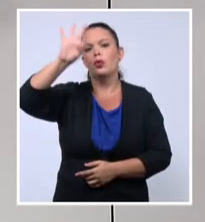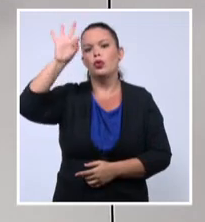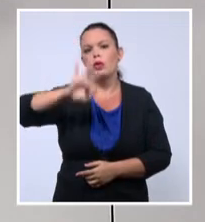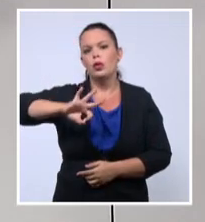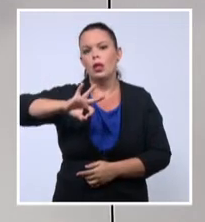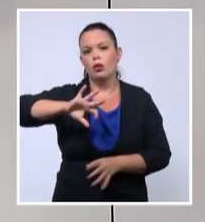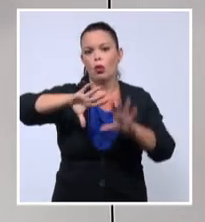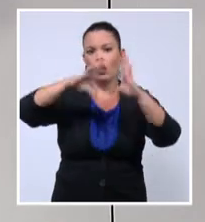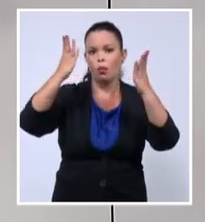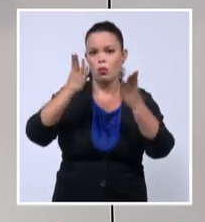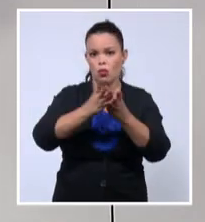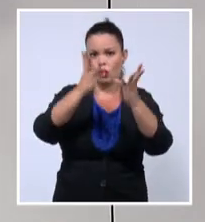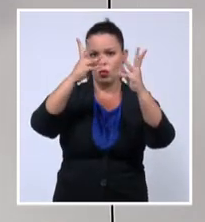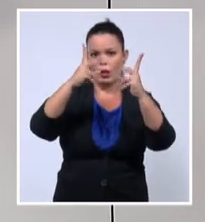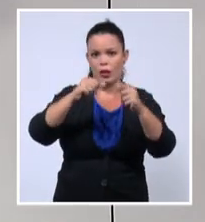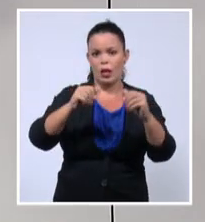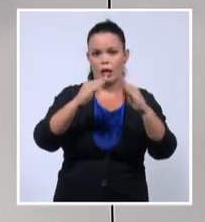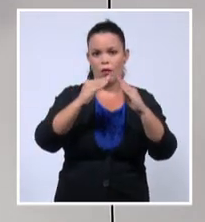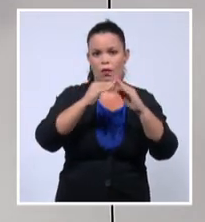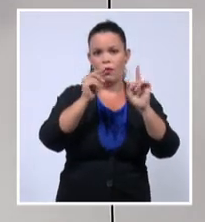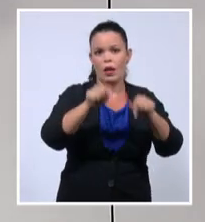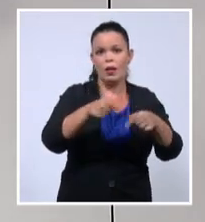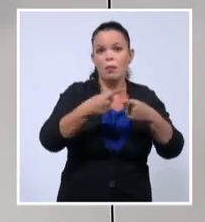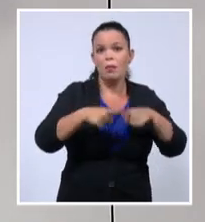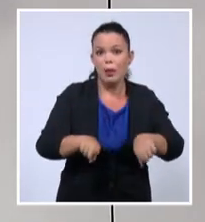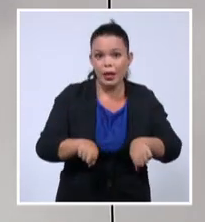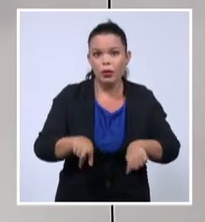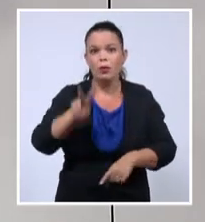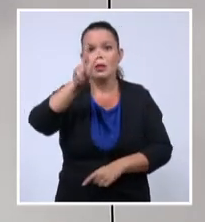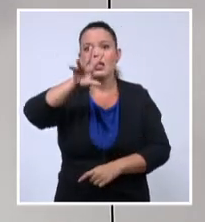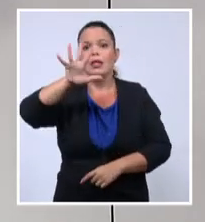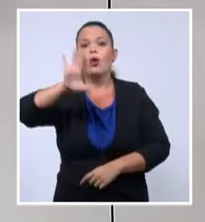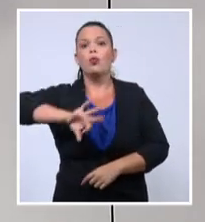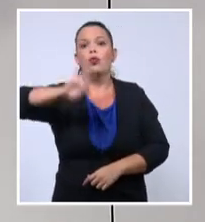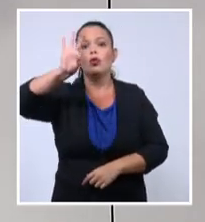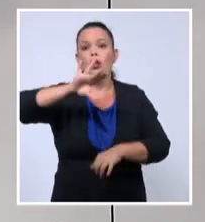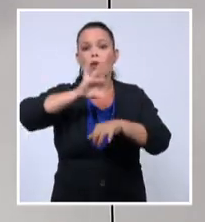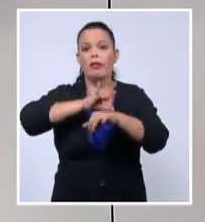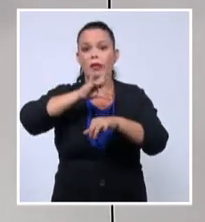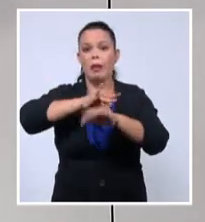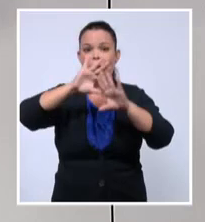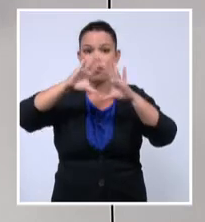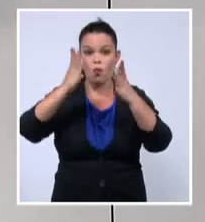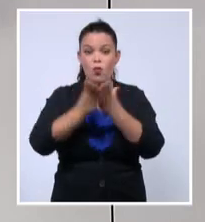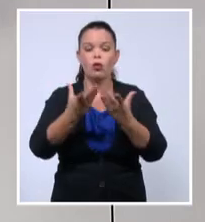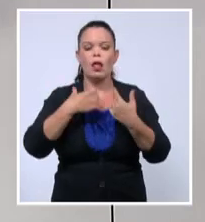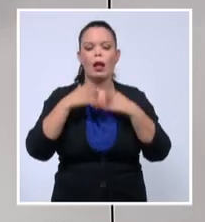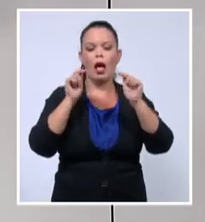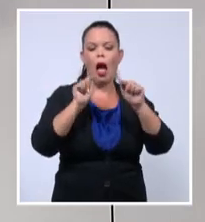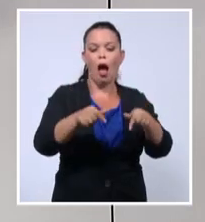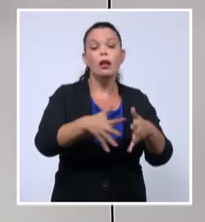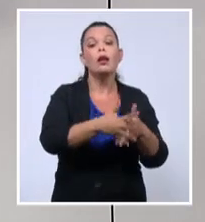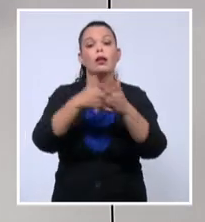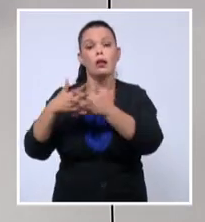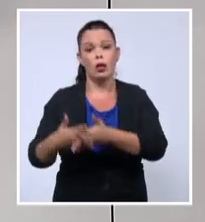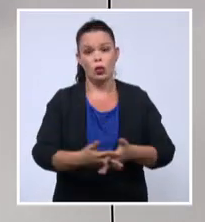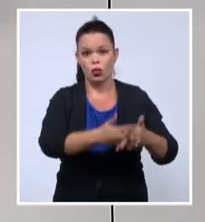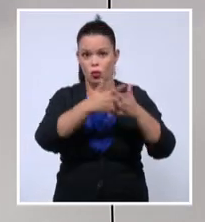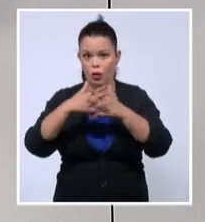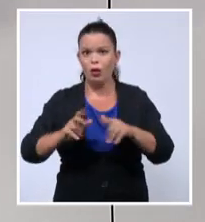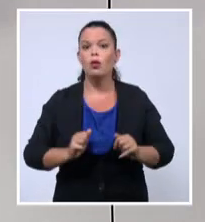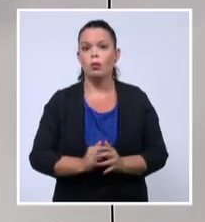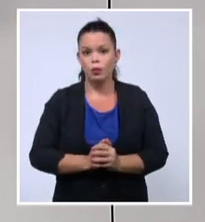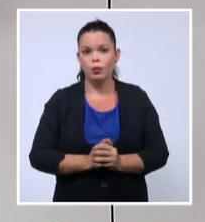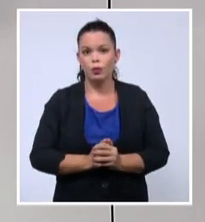% de los casos de coronavirus en todo el mundo. 262 mil personas han fallecido en esa nación a